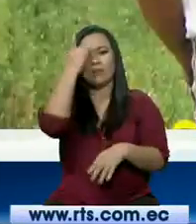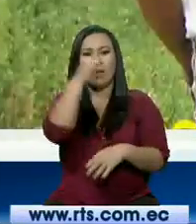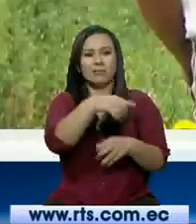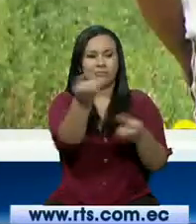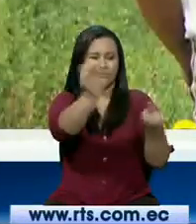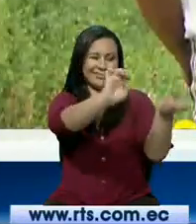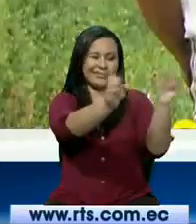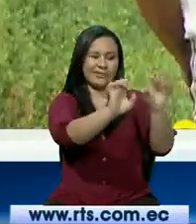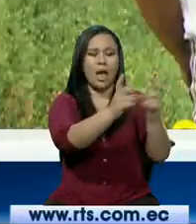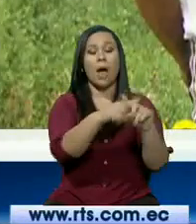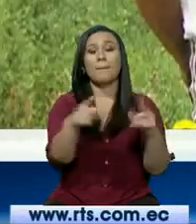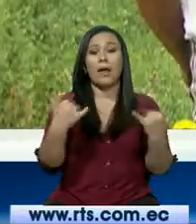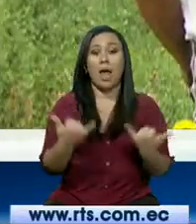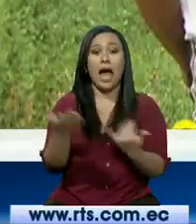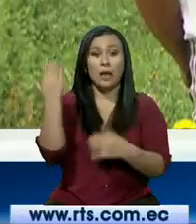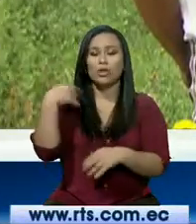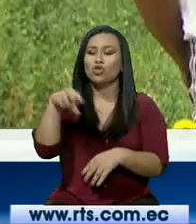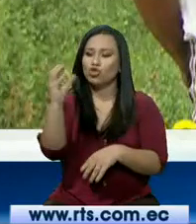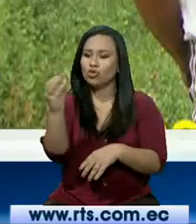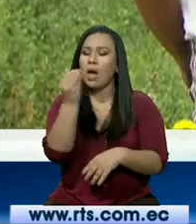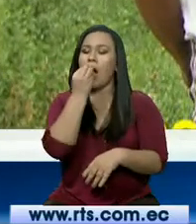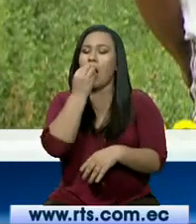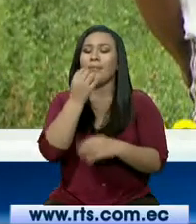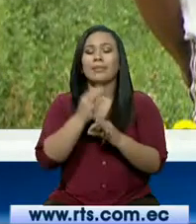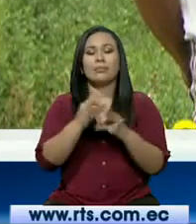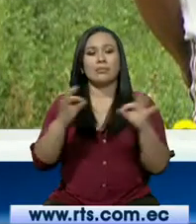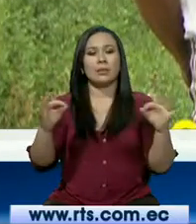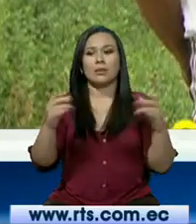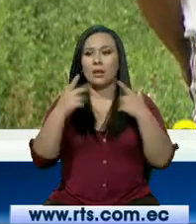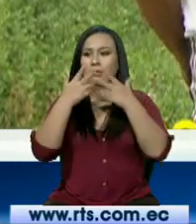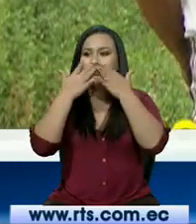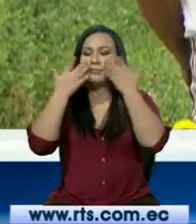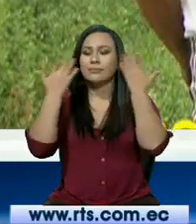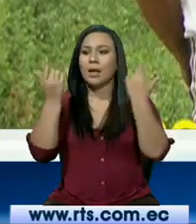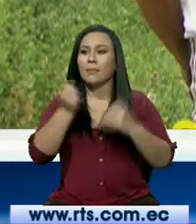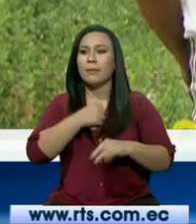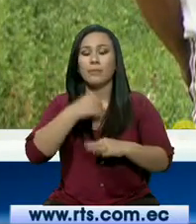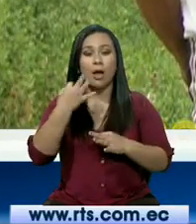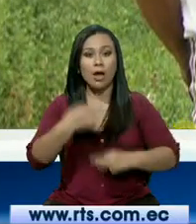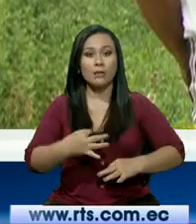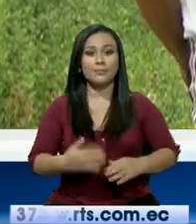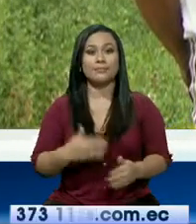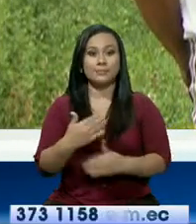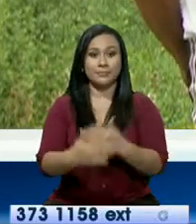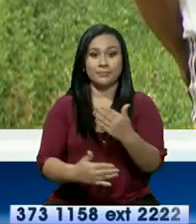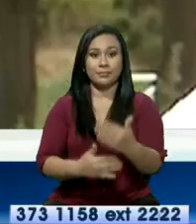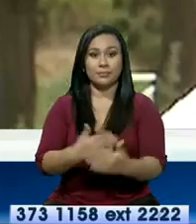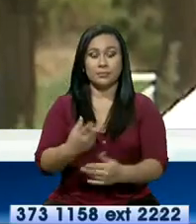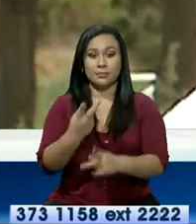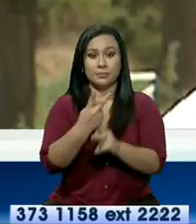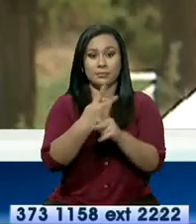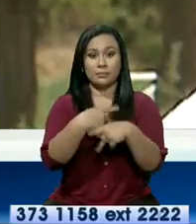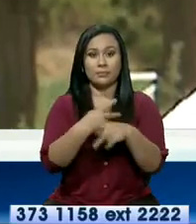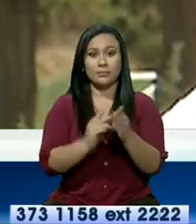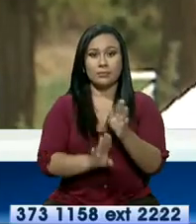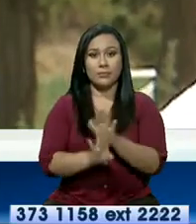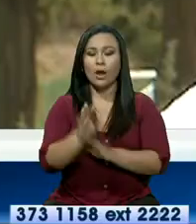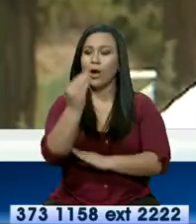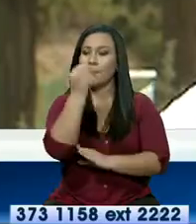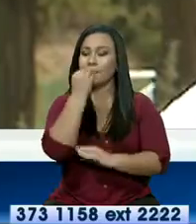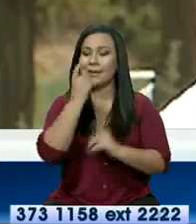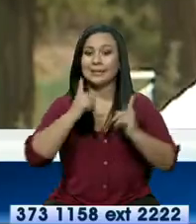la cual la gente ha vivido y vive, muchos años de los pocos que quedan. Y ese es el producto, ¿no? De que comer sano